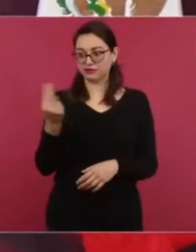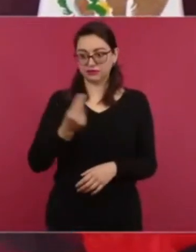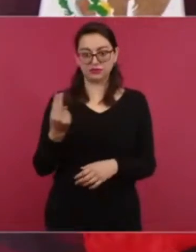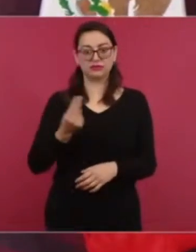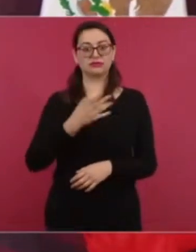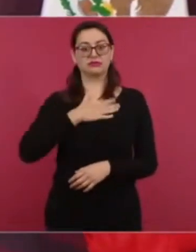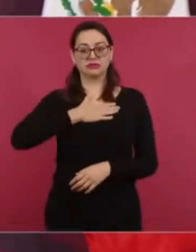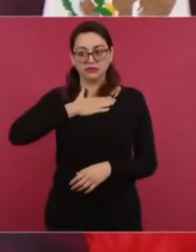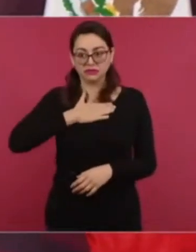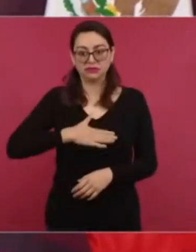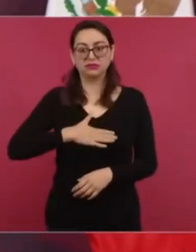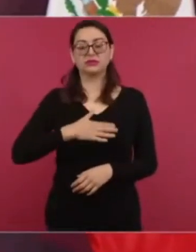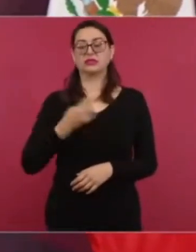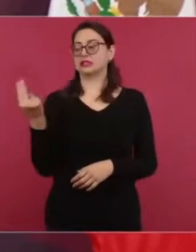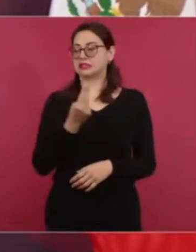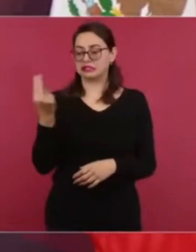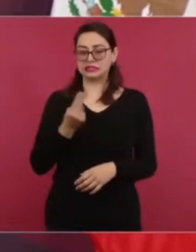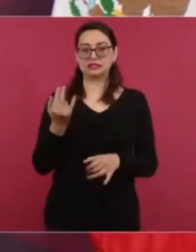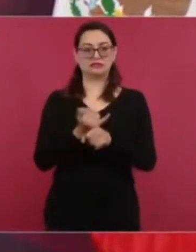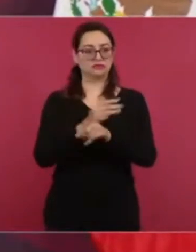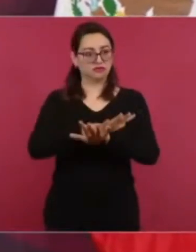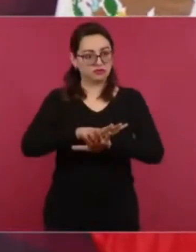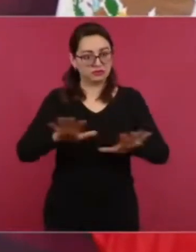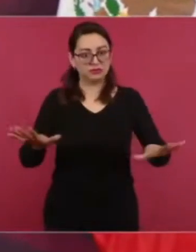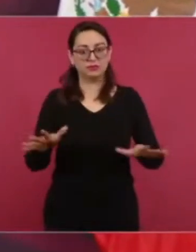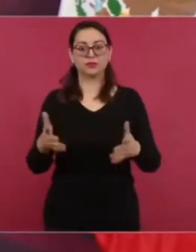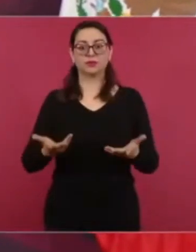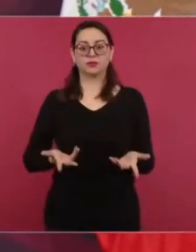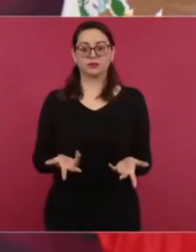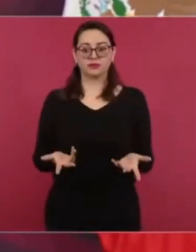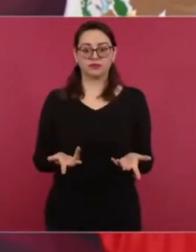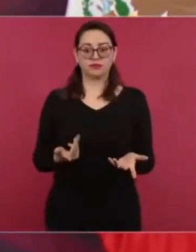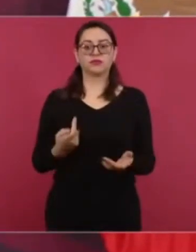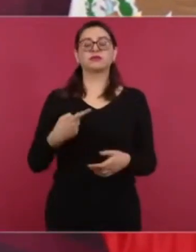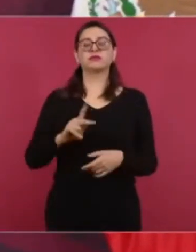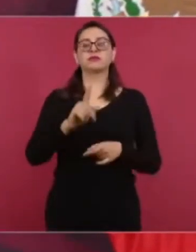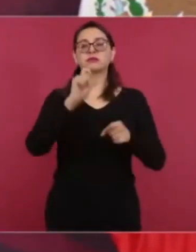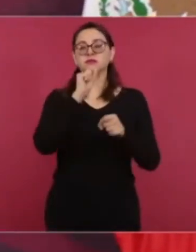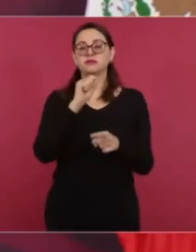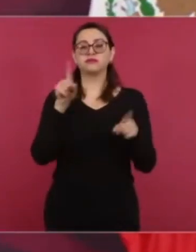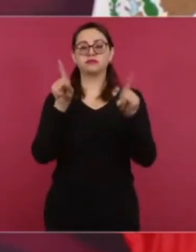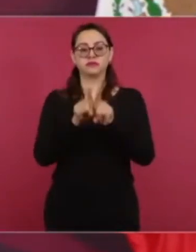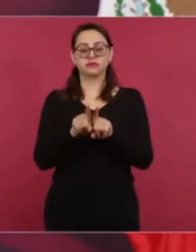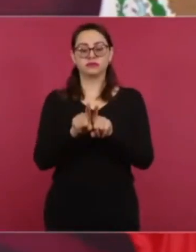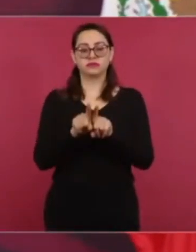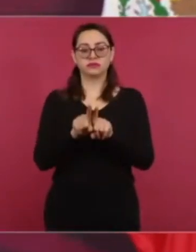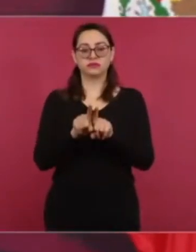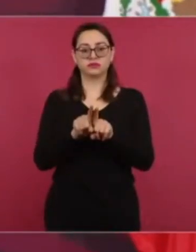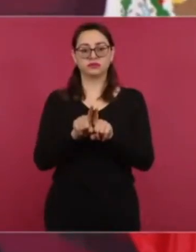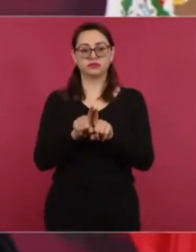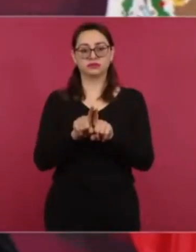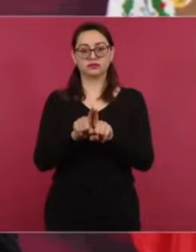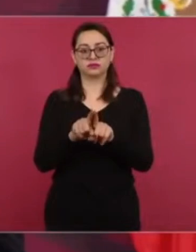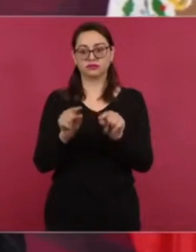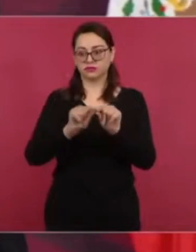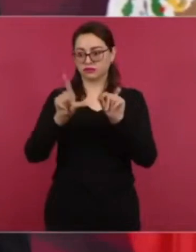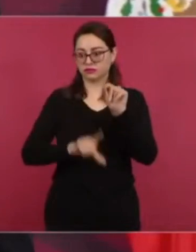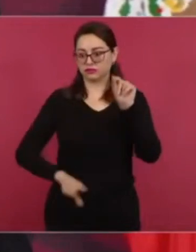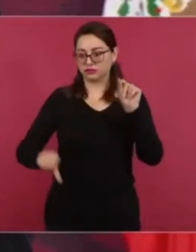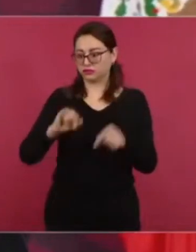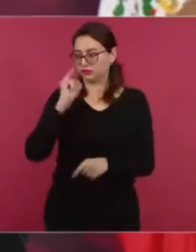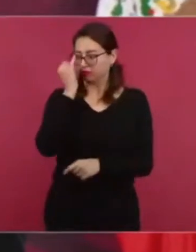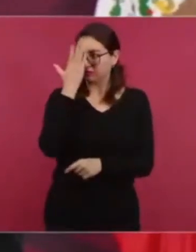justicia. Pero también tiene que ver con el prestigio de México,